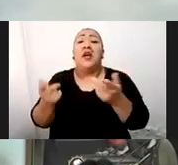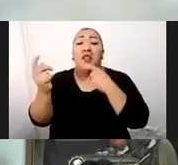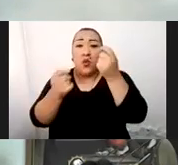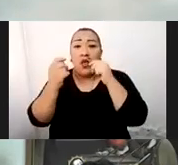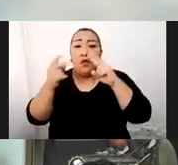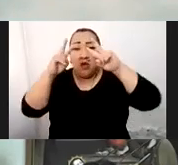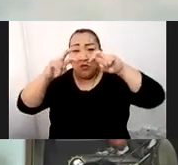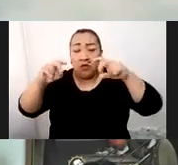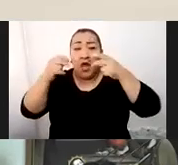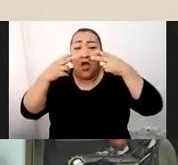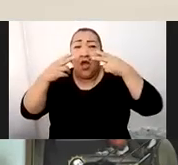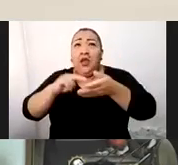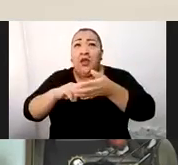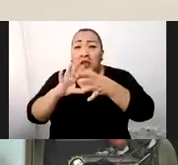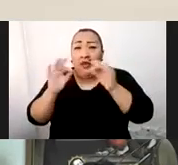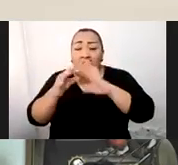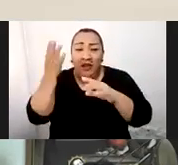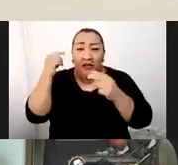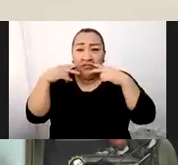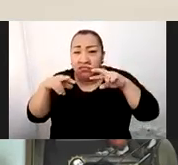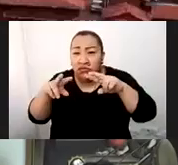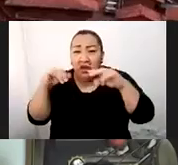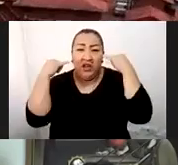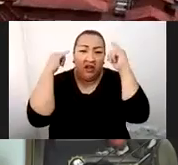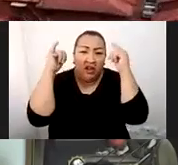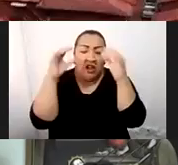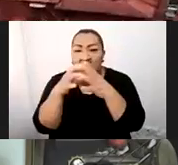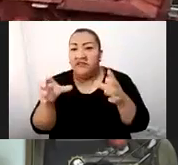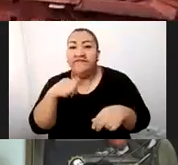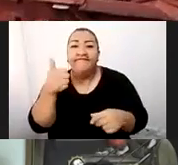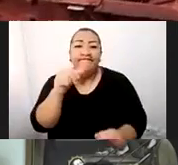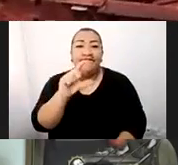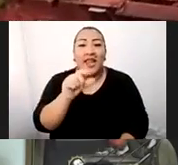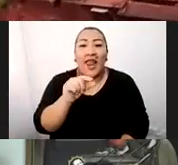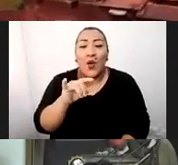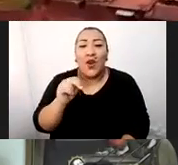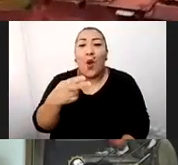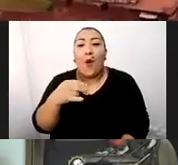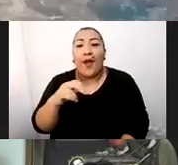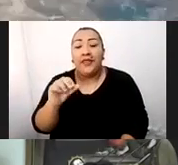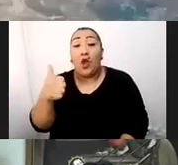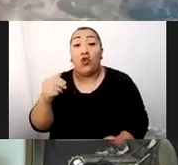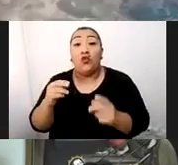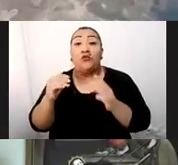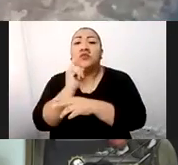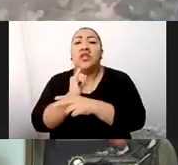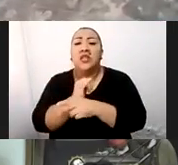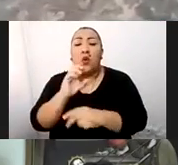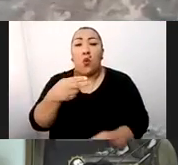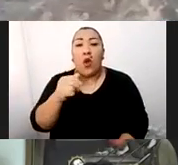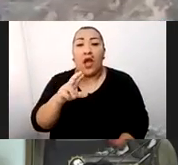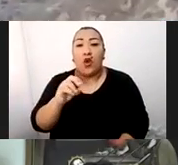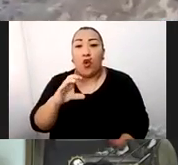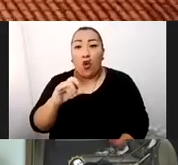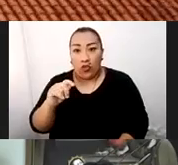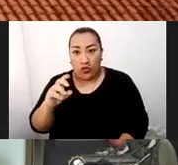ecológico de aventura, Laguna de Huaypo, Templo Colonial del Distrito de Huarocondo, Sitio Arqueológico